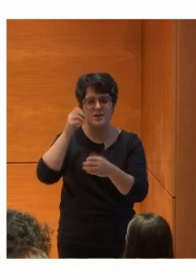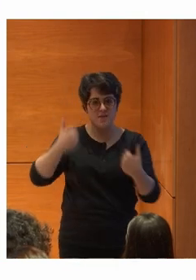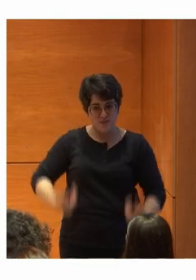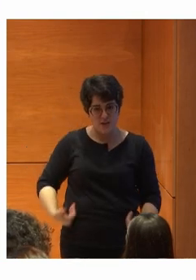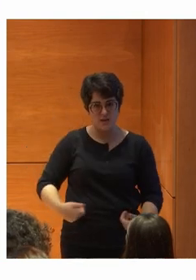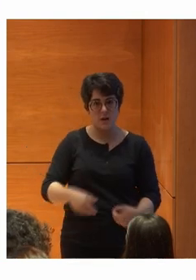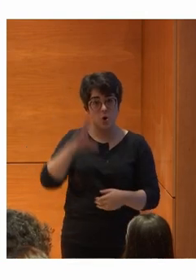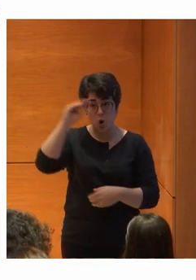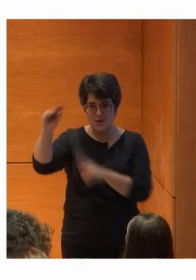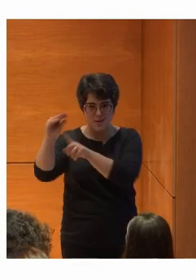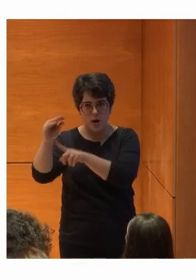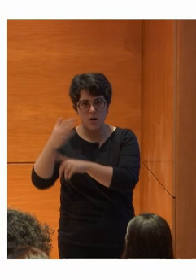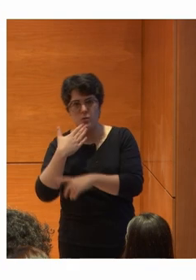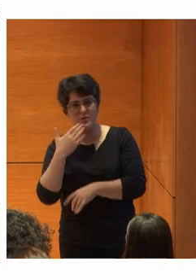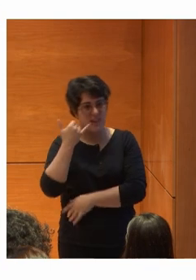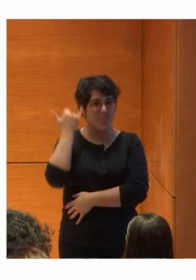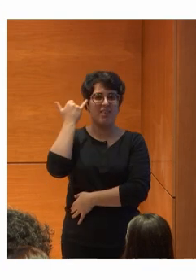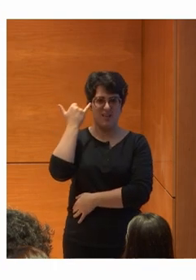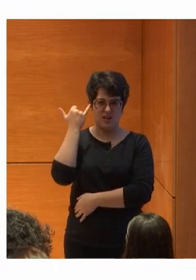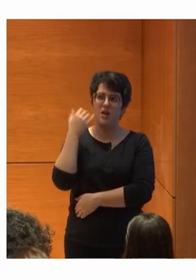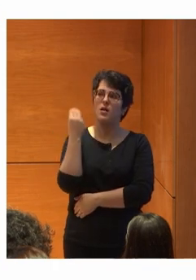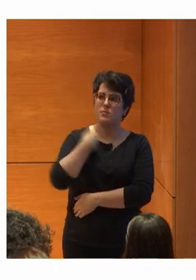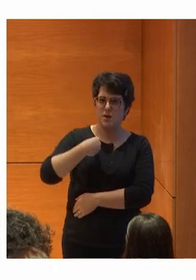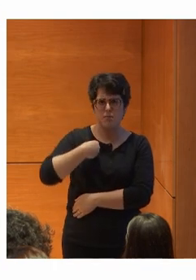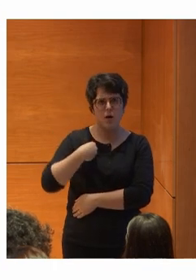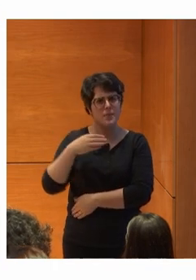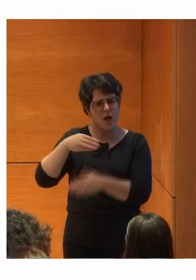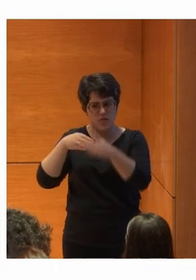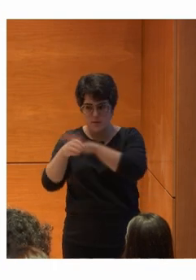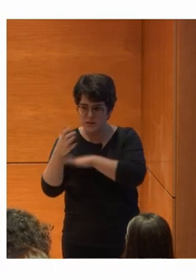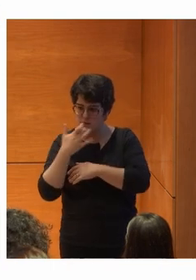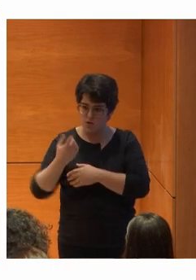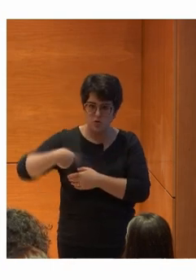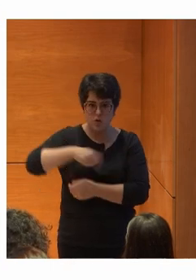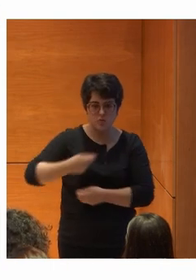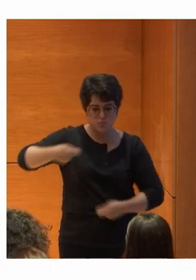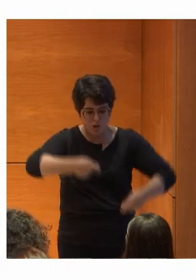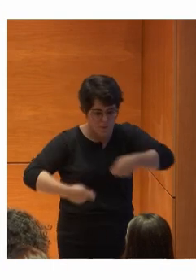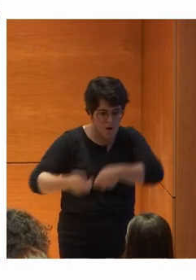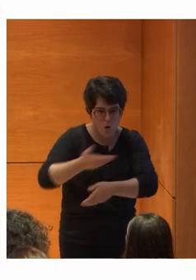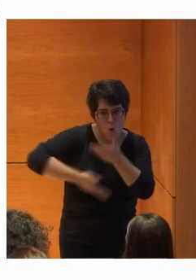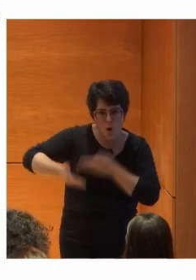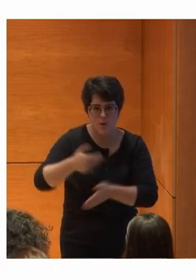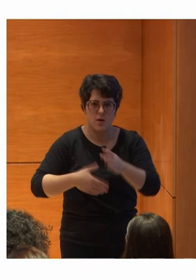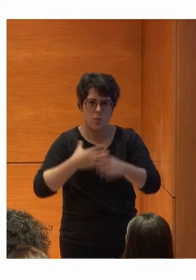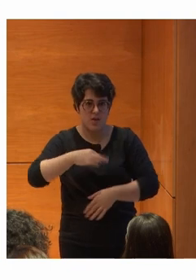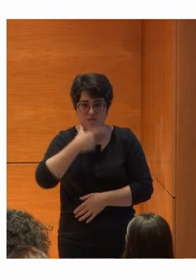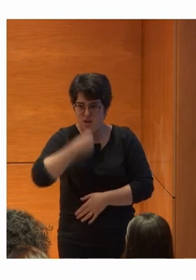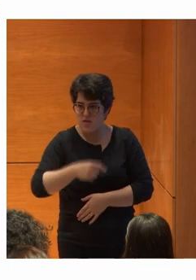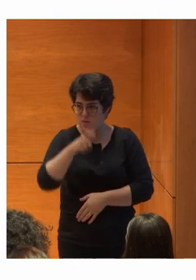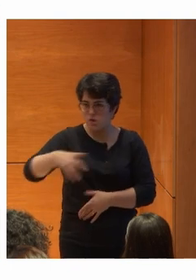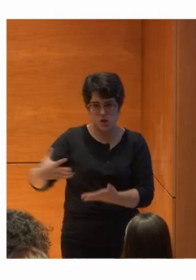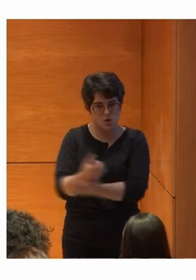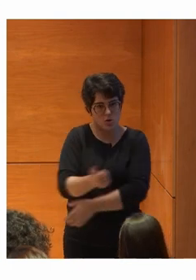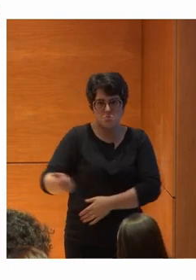cognitiva Que es la gran desconocida Y quizás Es una accesibilidad Que si todos ponemos A parte Puede ser sencilla Puede ser fácil Vale para